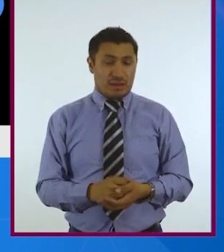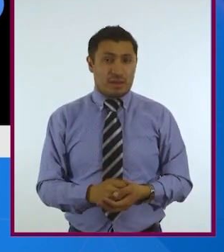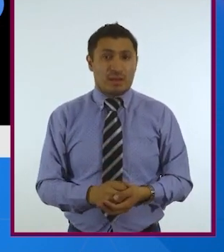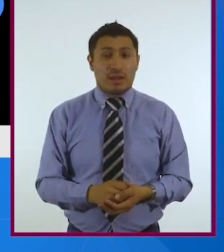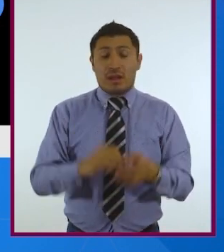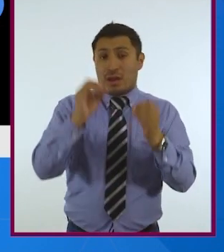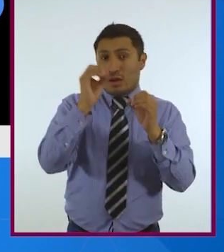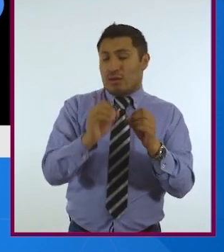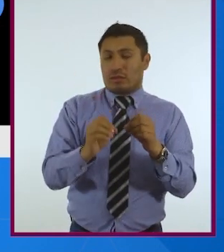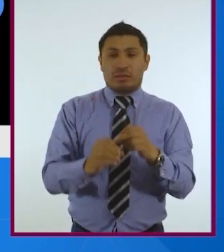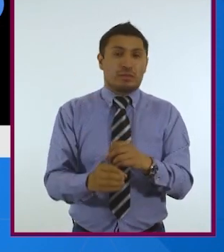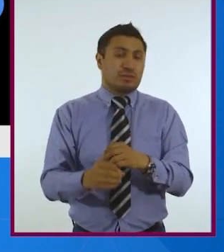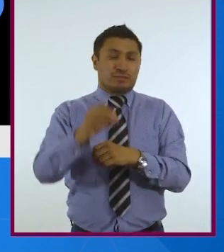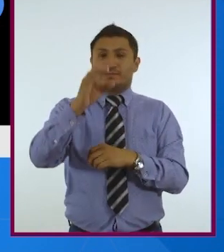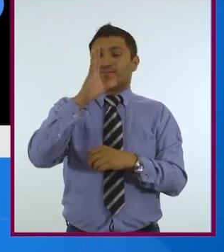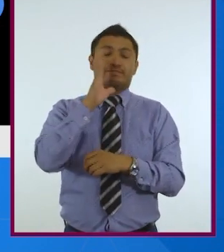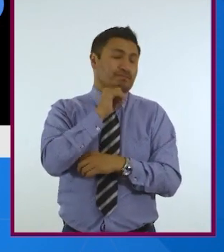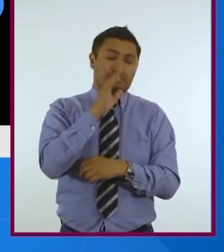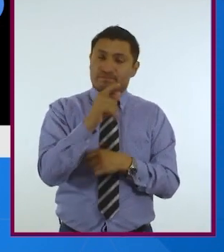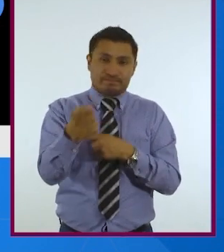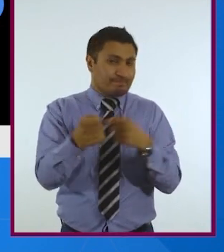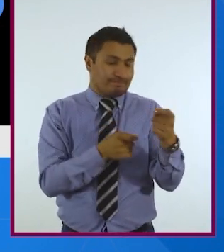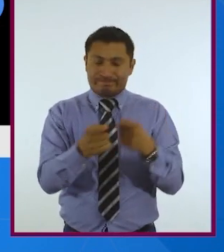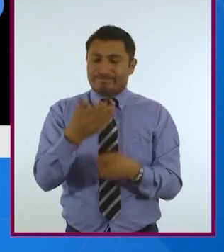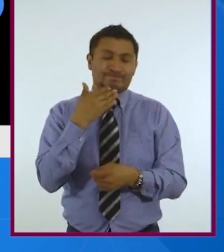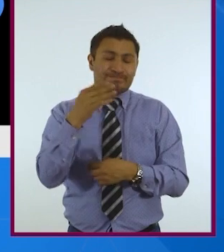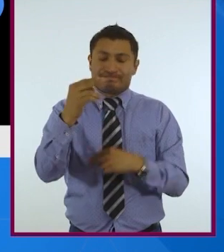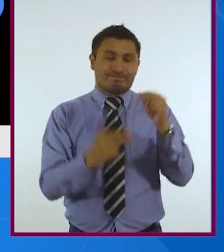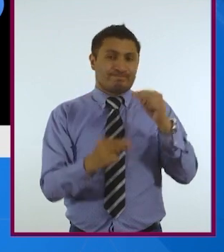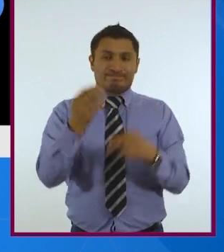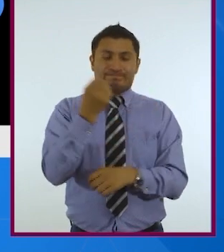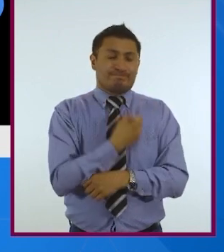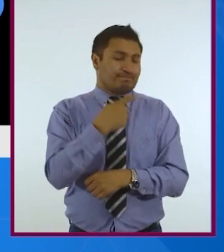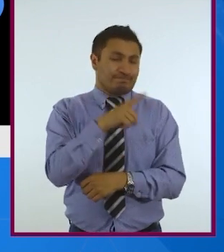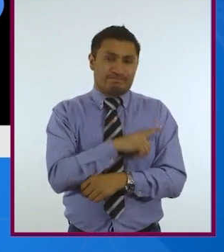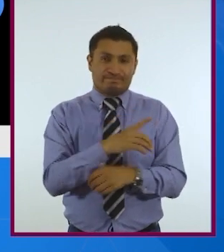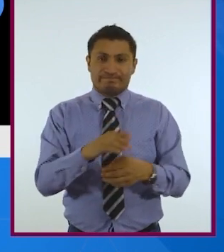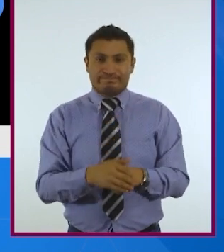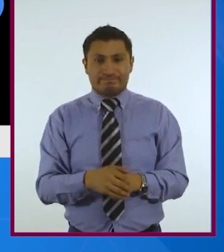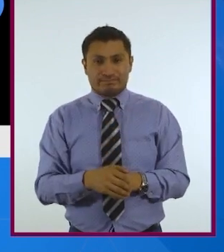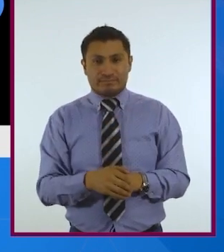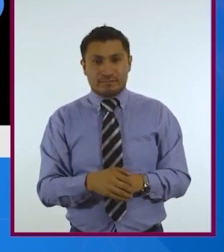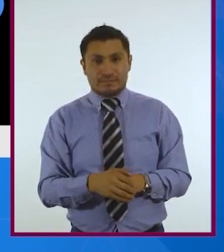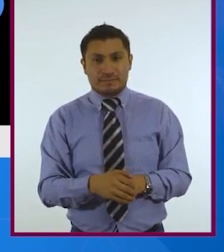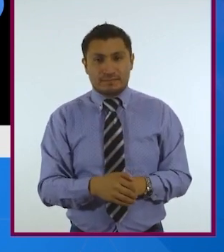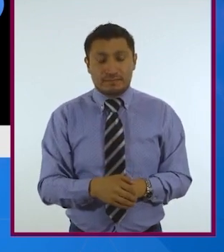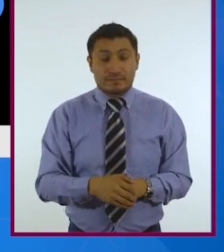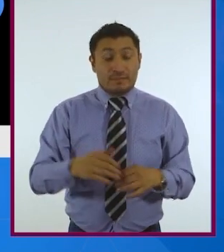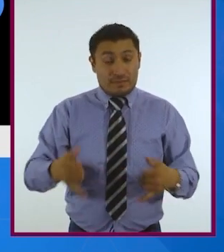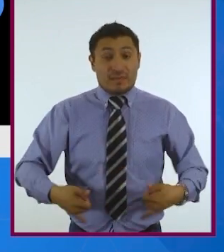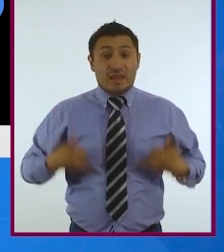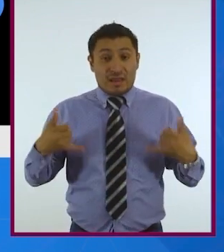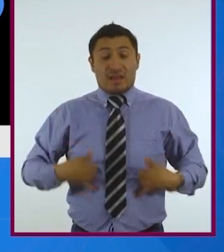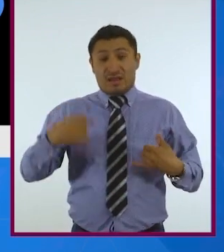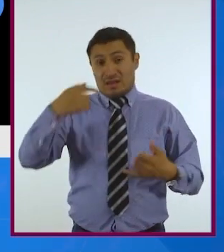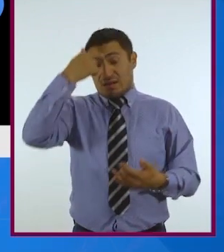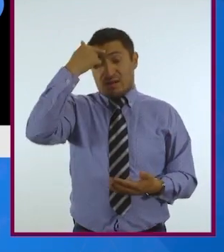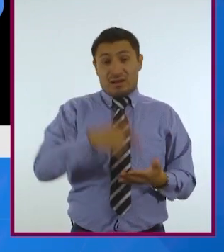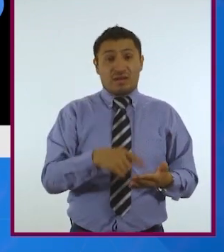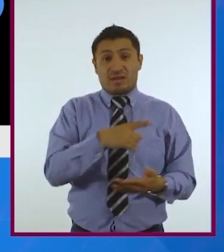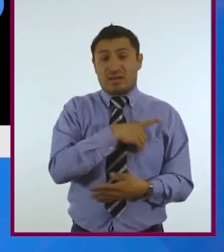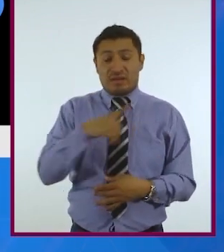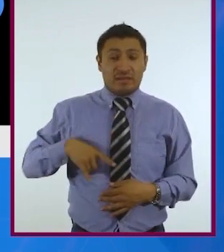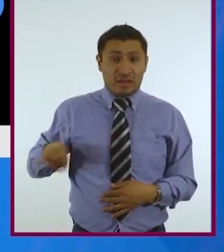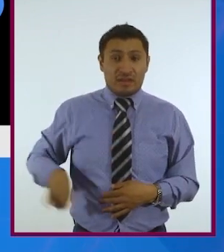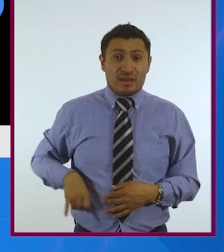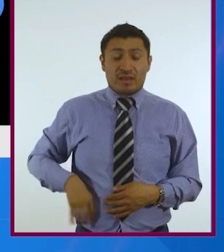o no vamos a poder controlar un buen nivel de salud para todos. A la juventud creo que le debe de interesar